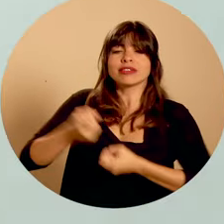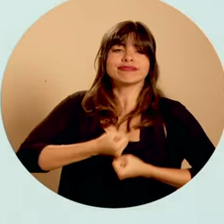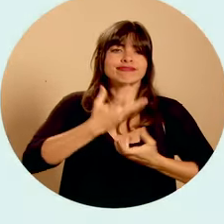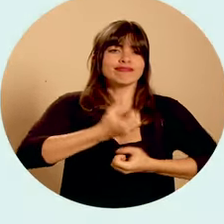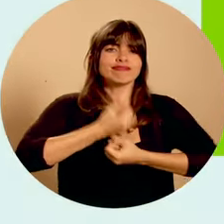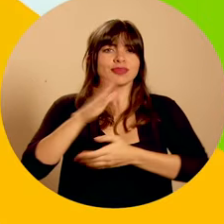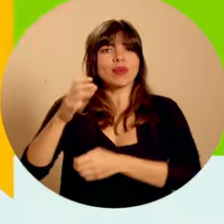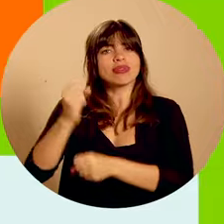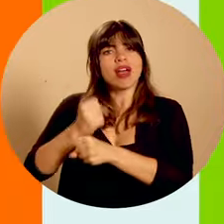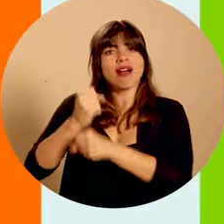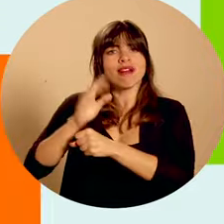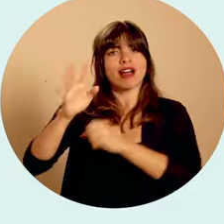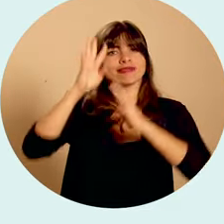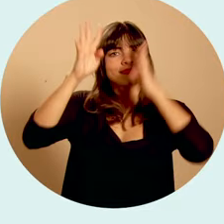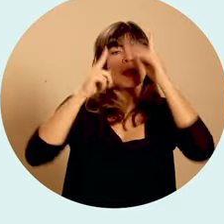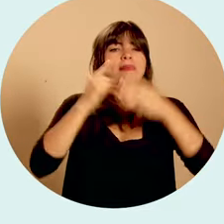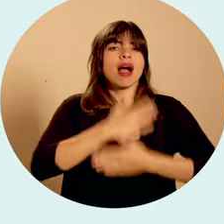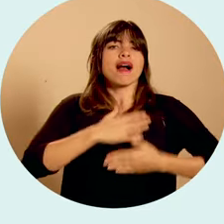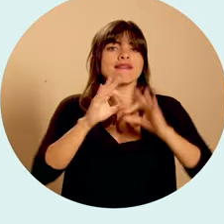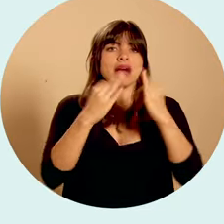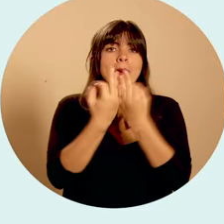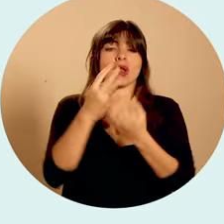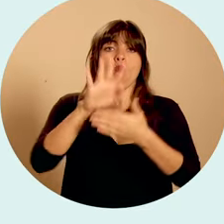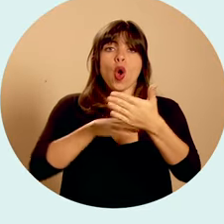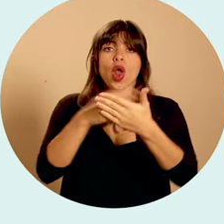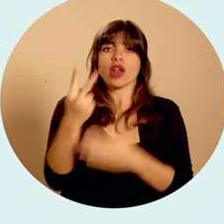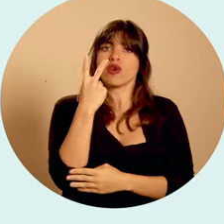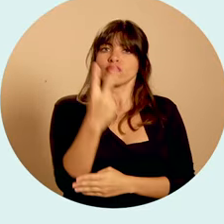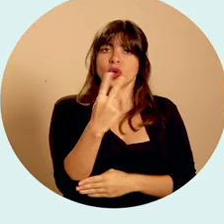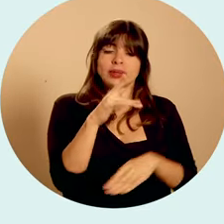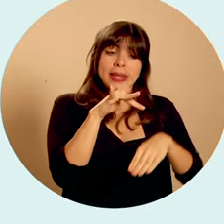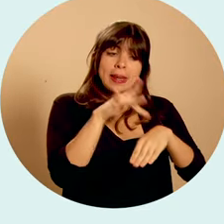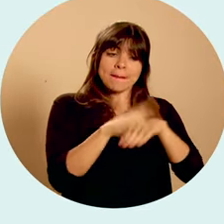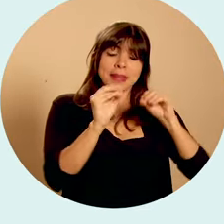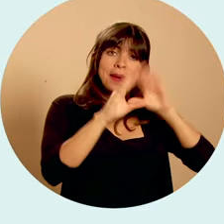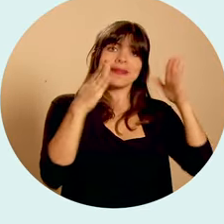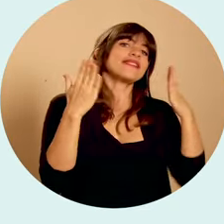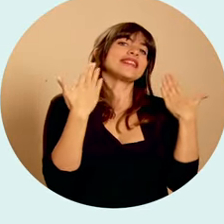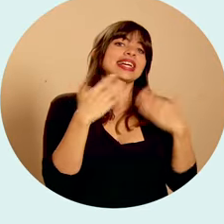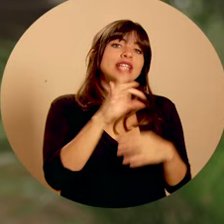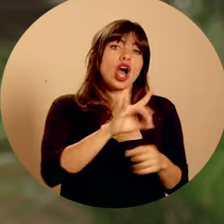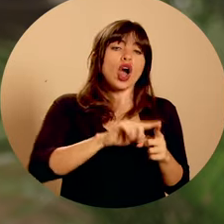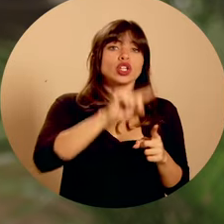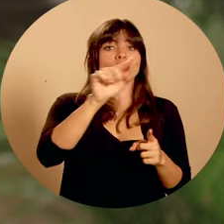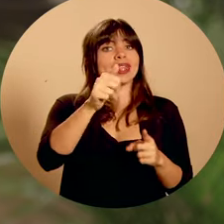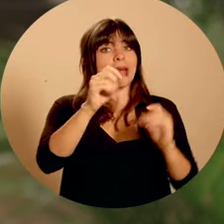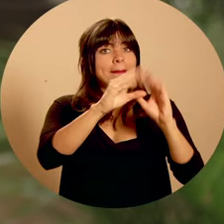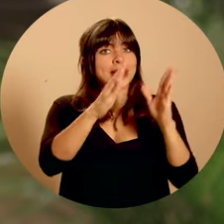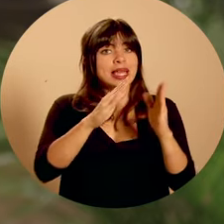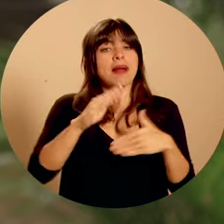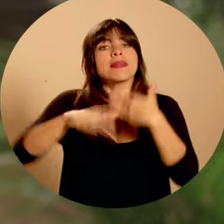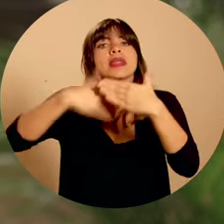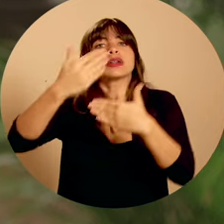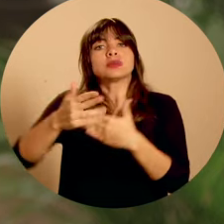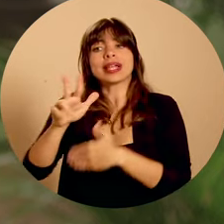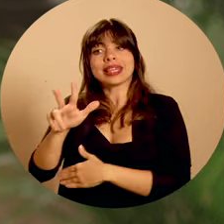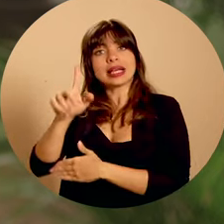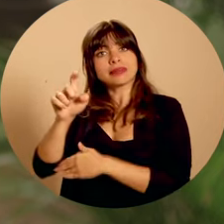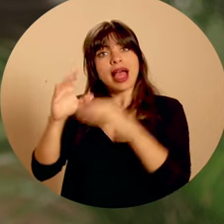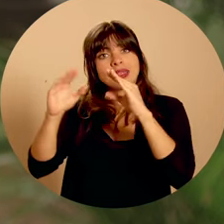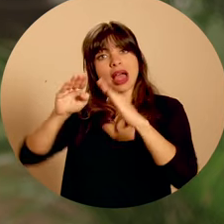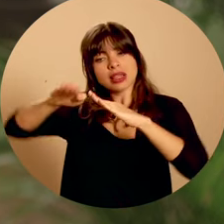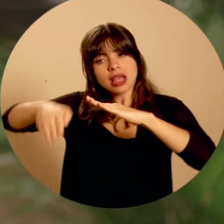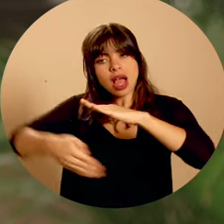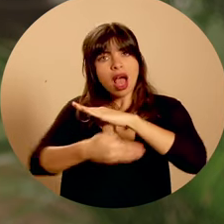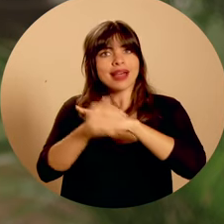compartirán su trabajo creativo para deleite de la familia en dos horarios. Tempranito, cuando está fresco, de 8 a 10 de la mañana y luego de las 3 y